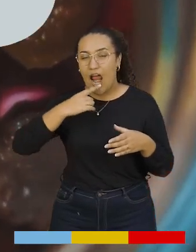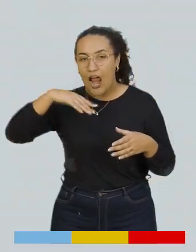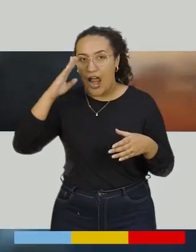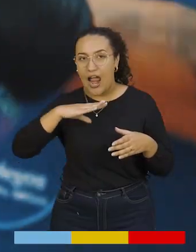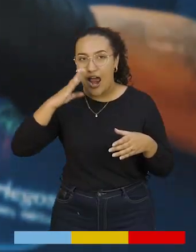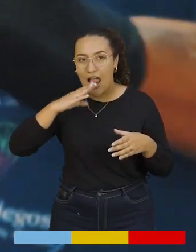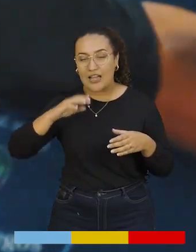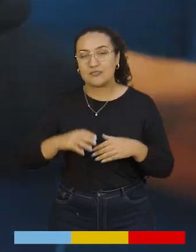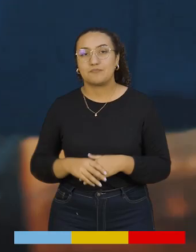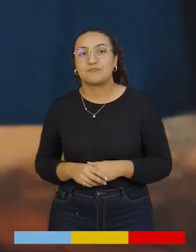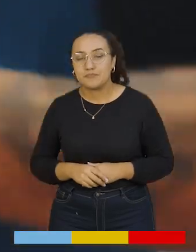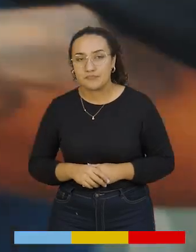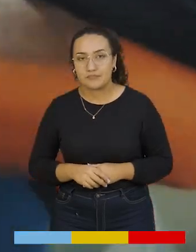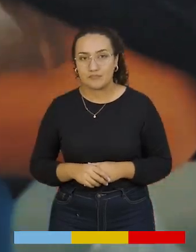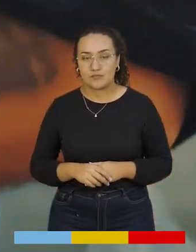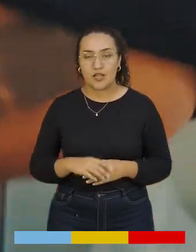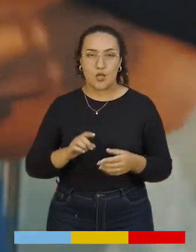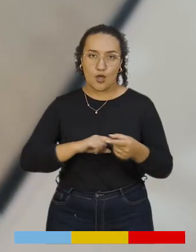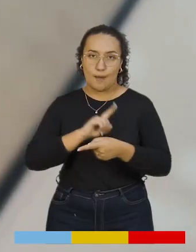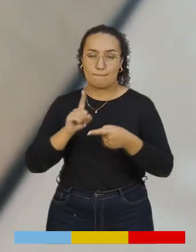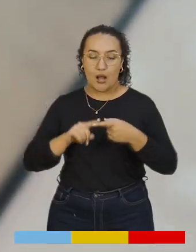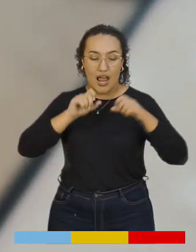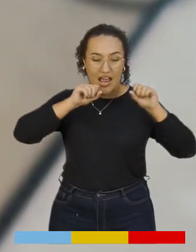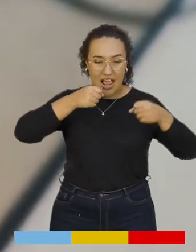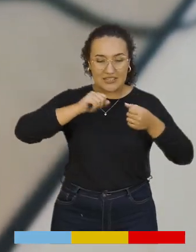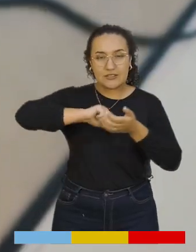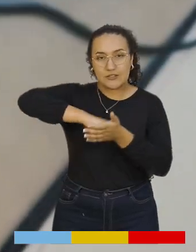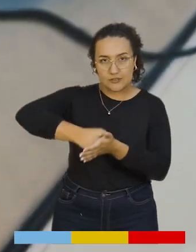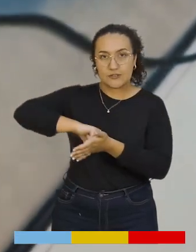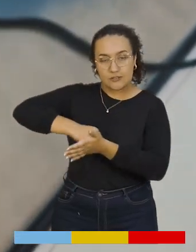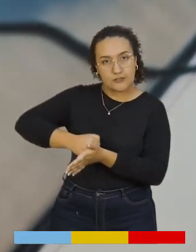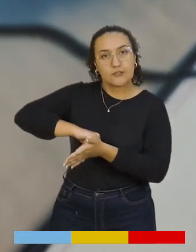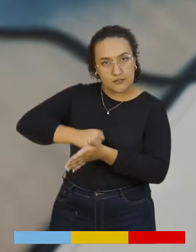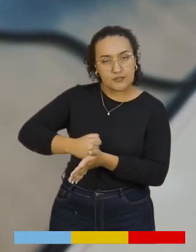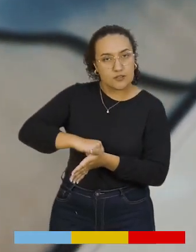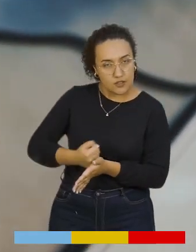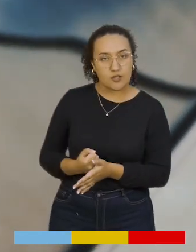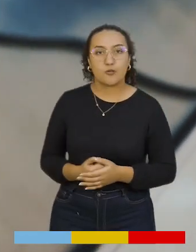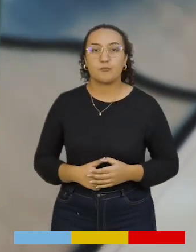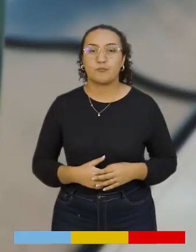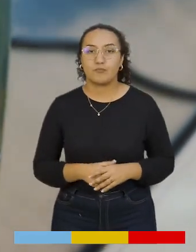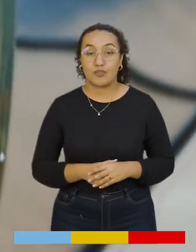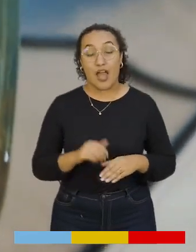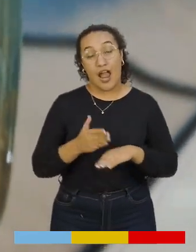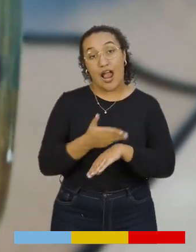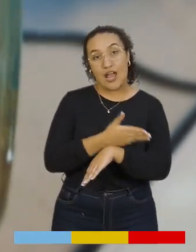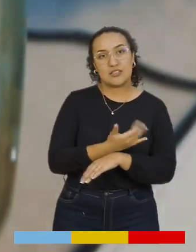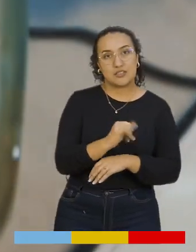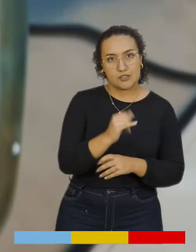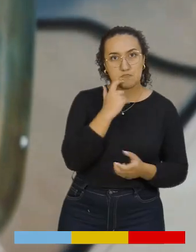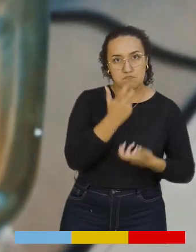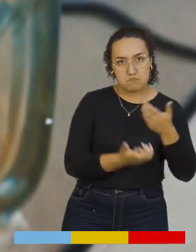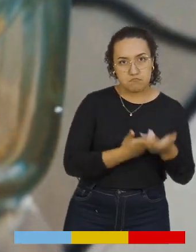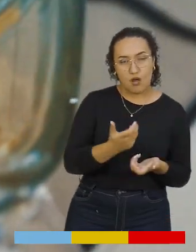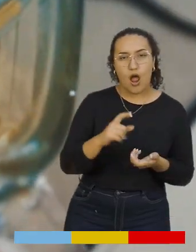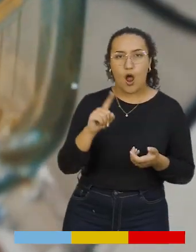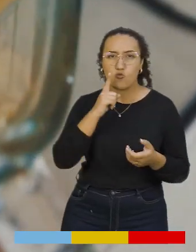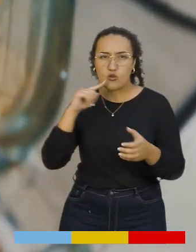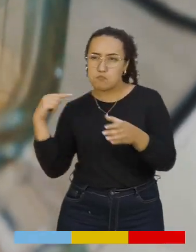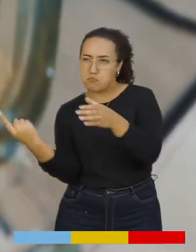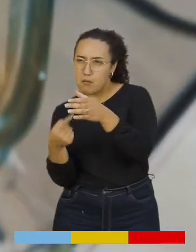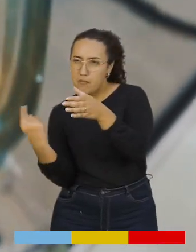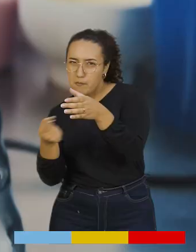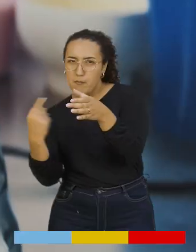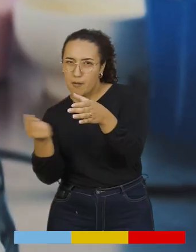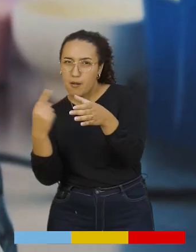ají. Entonces lo primero que vamos a hacer es triturar el maíz. Entonces ya tenemos este maíz precocido, ahora lo vamos a